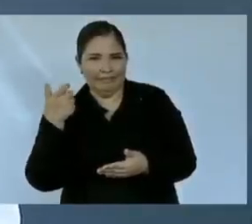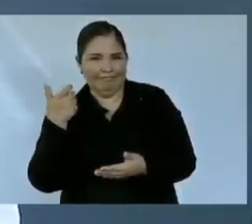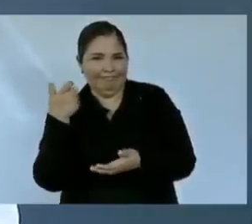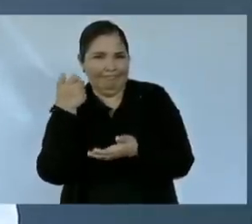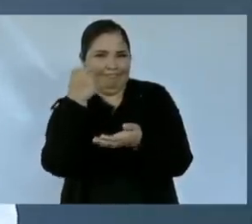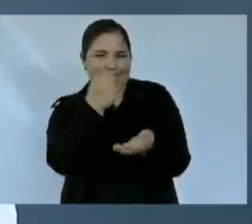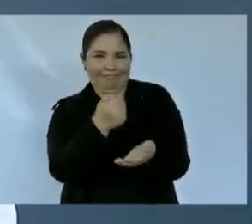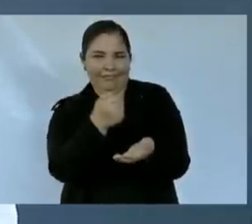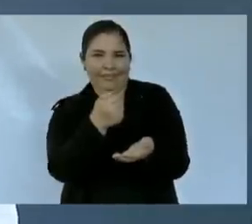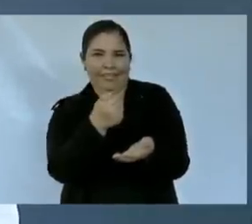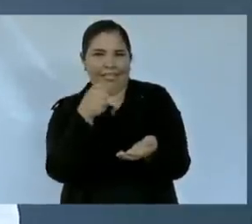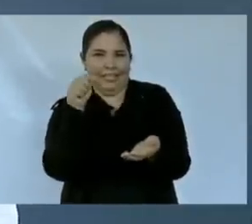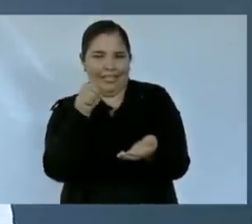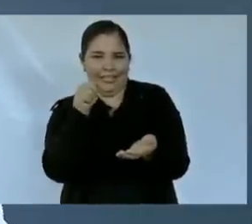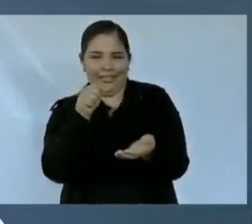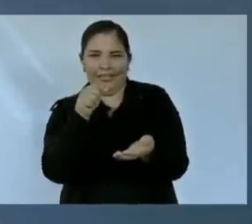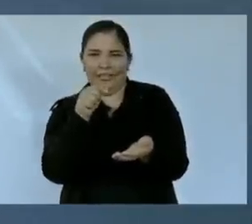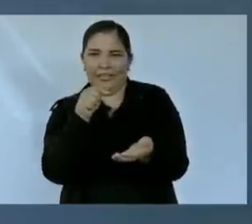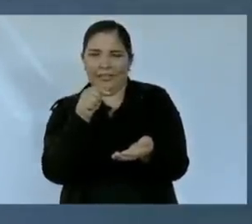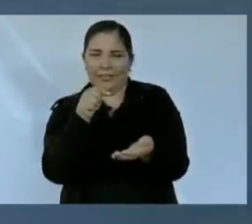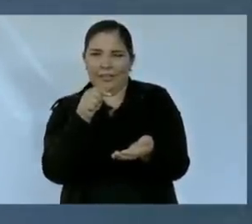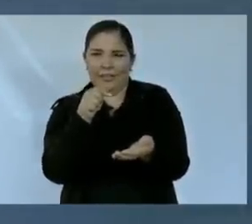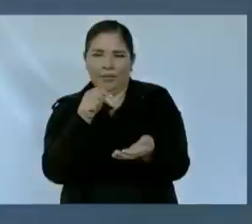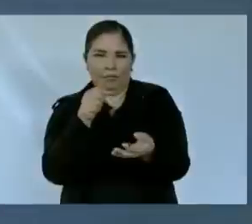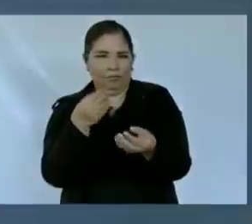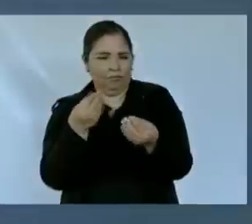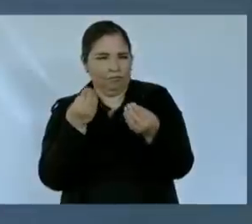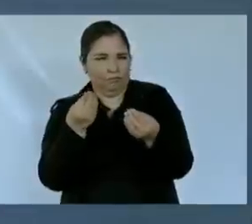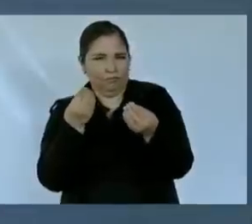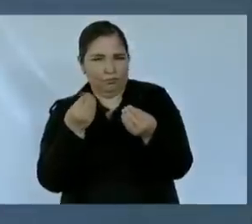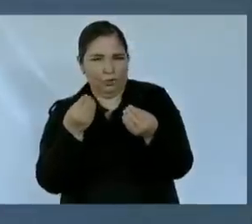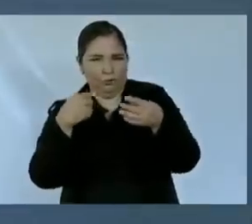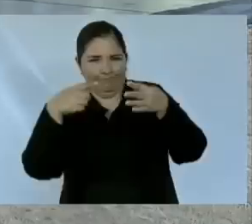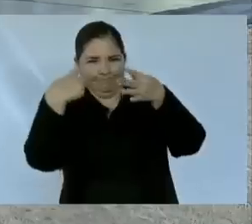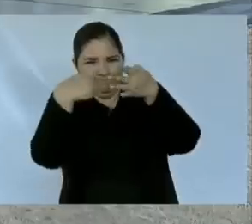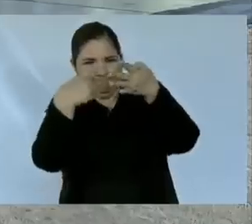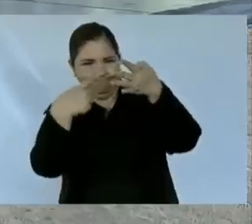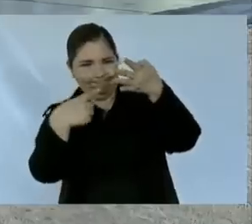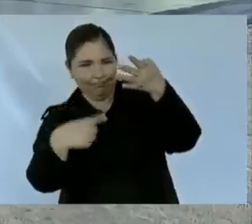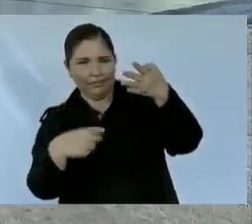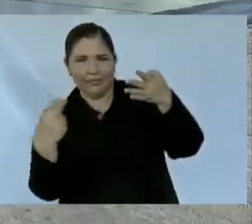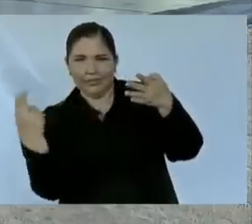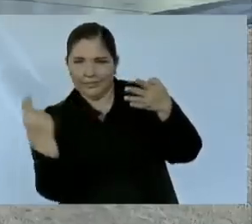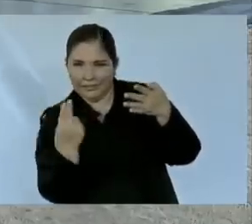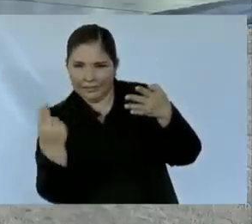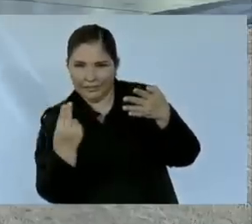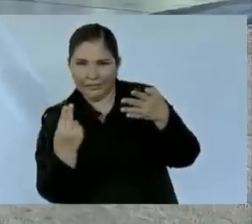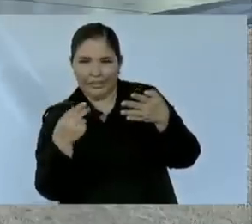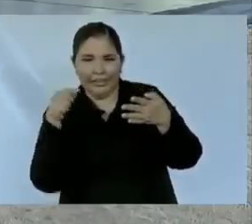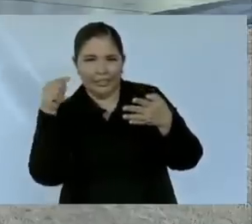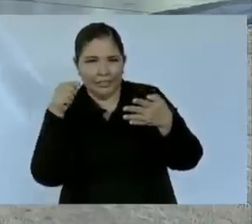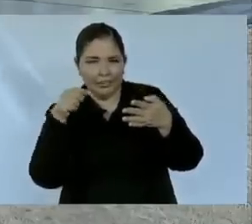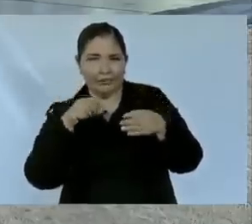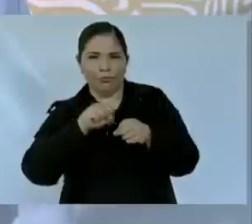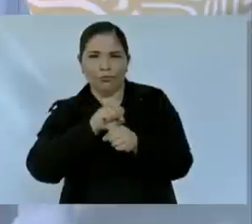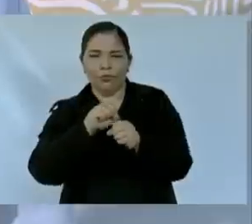mucha justificación, con dimensión social,